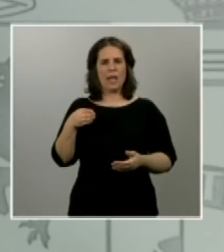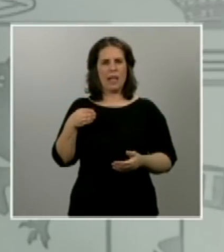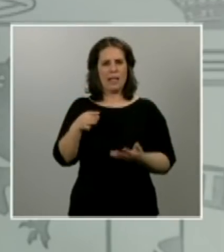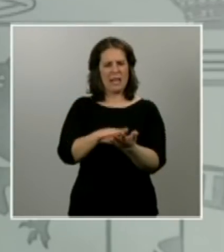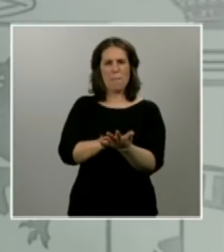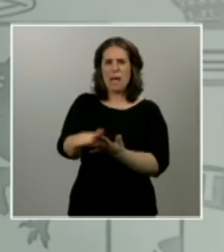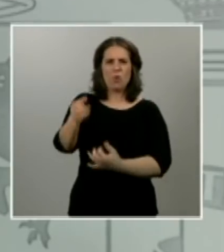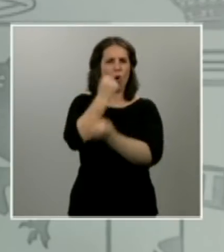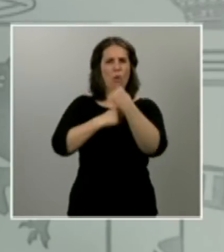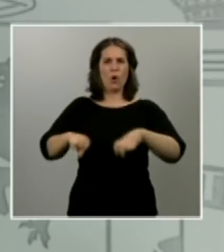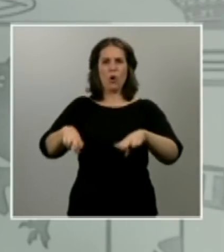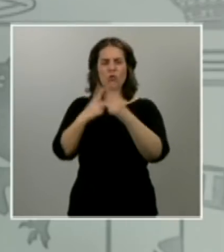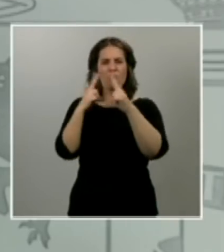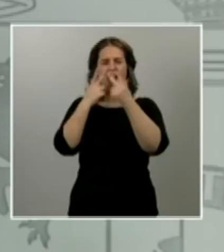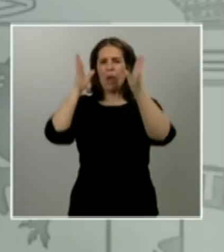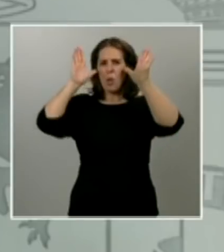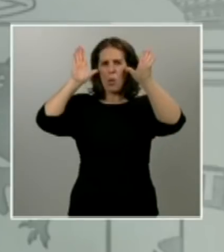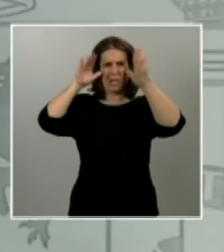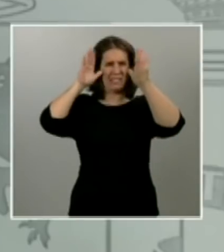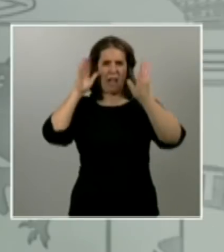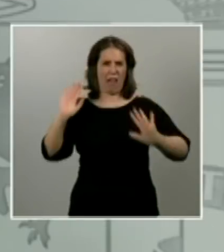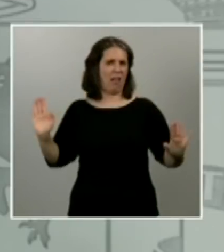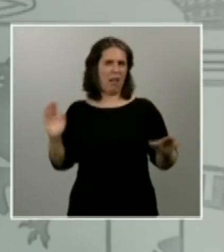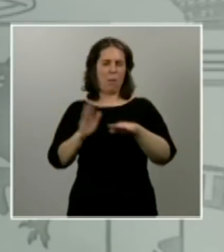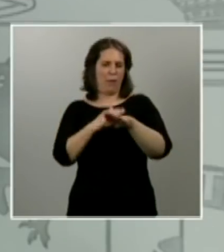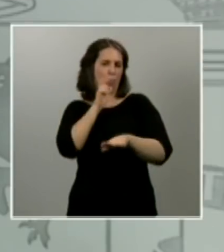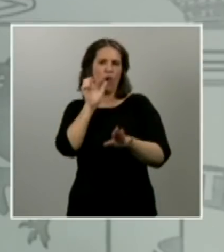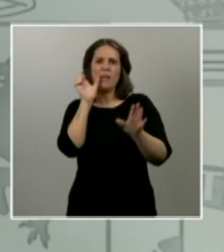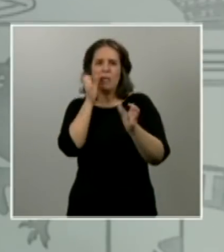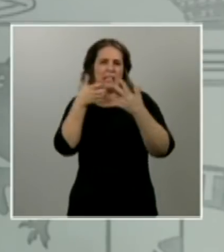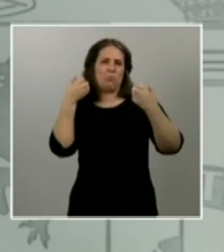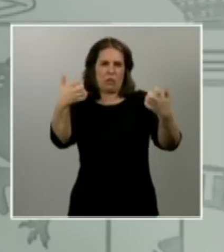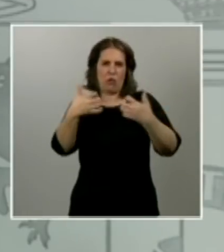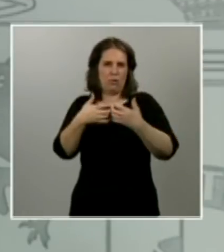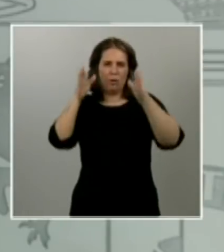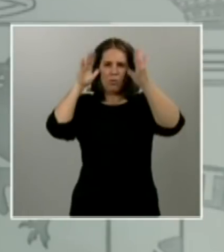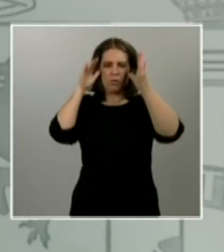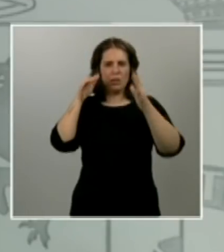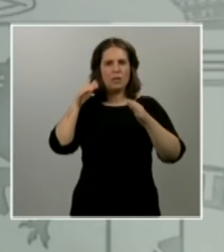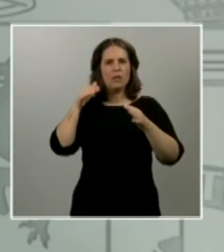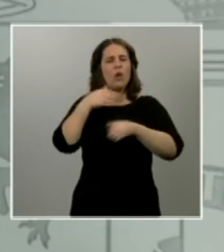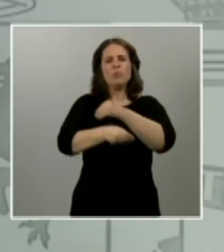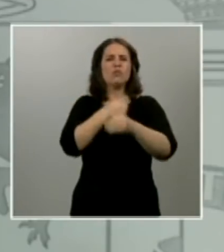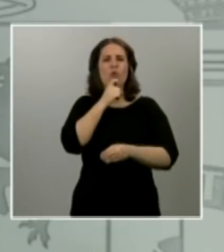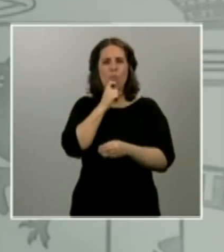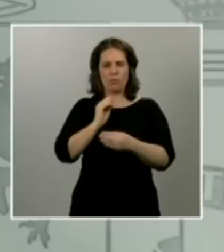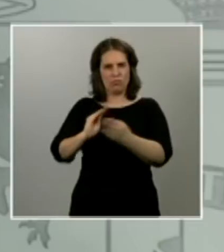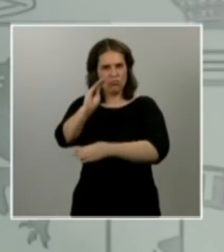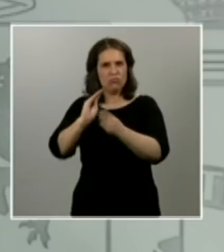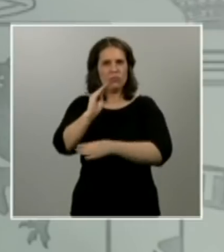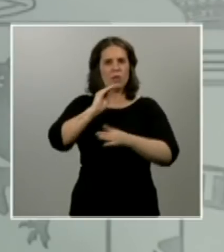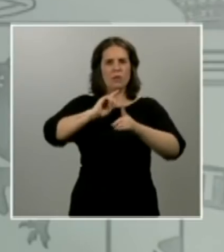y social sin precedentes de la emergencia, proporcionando ayudas y políticas de renta a las familias afectadas y también soporte a las empresas.